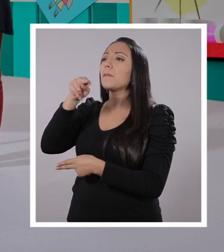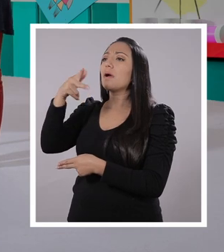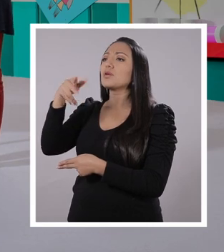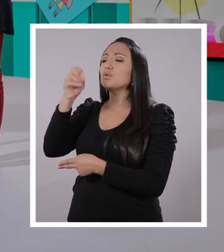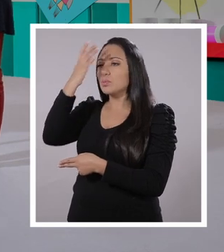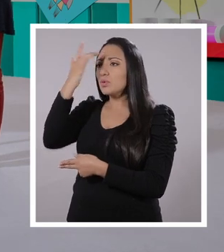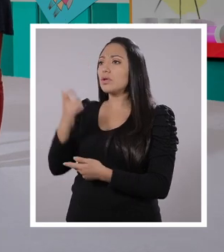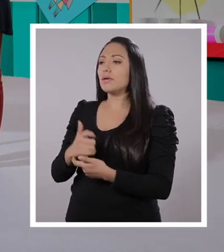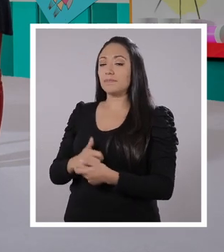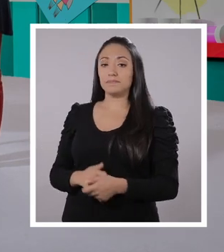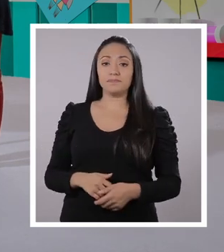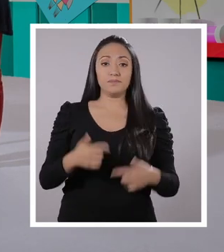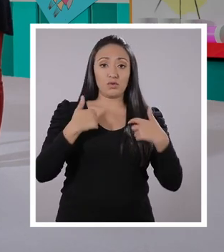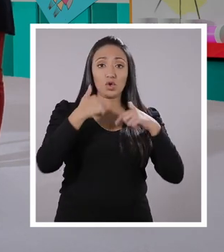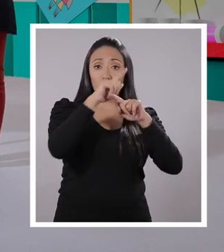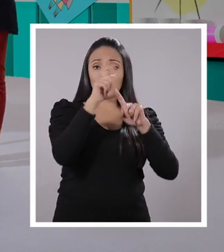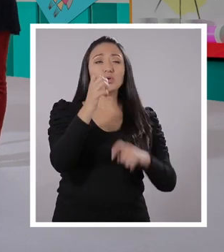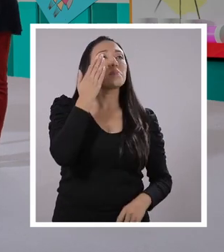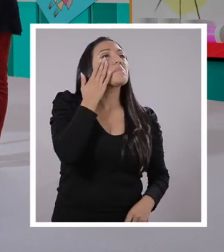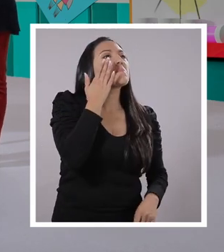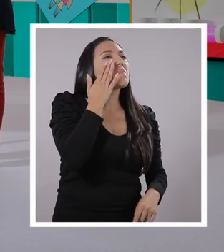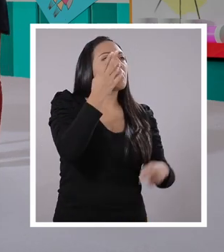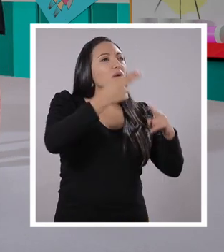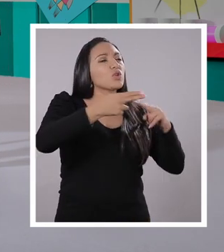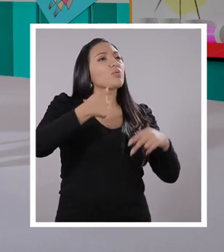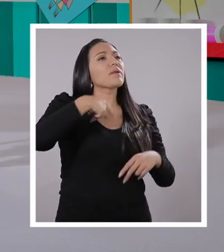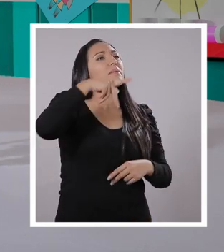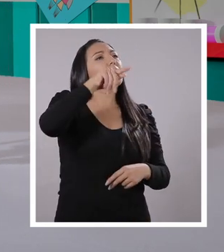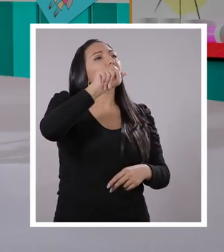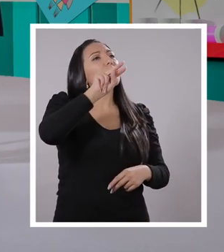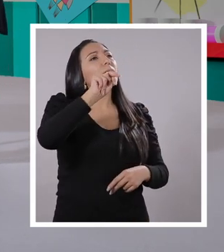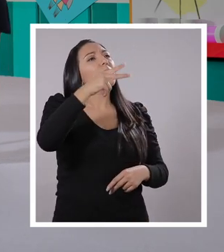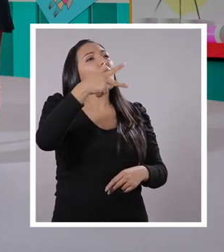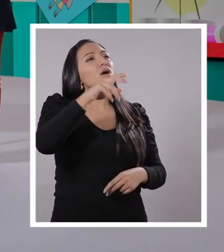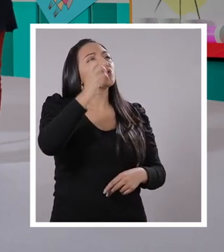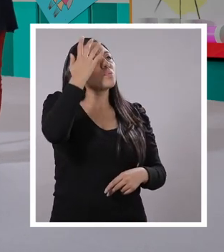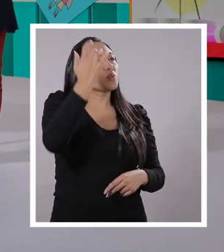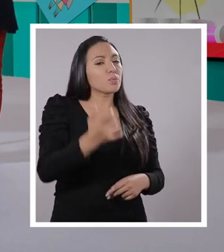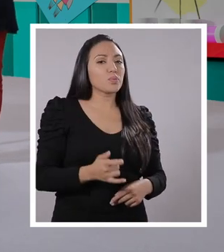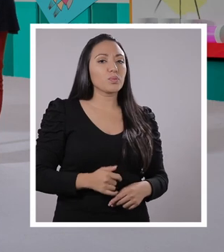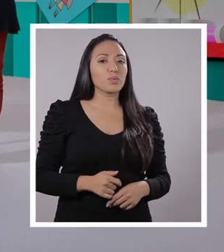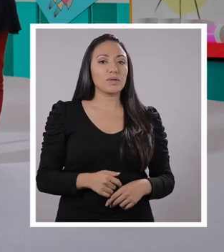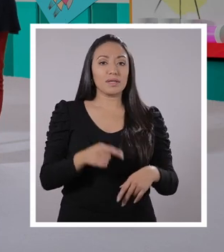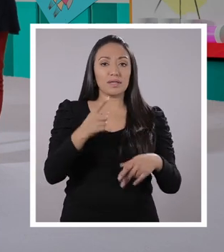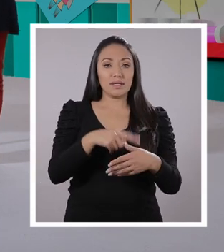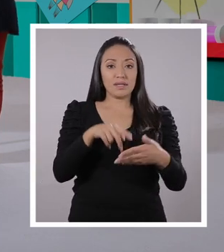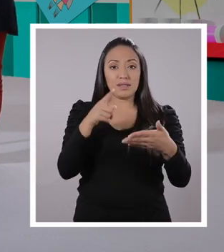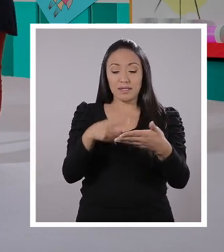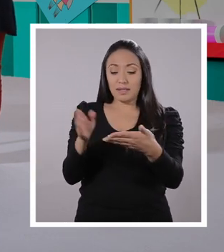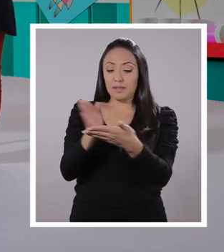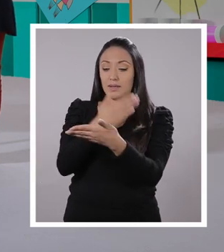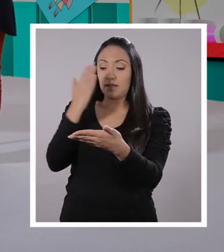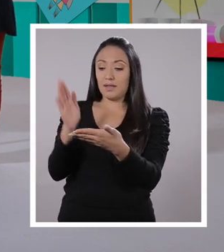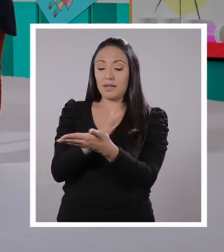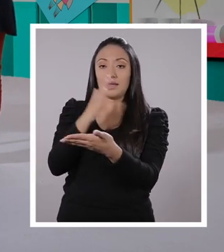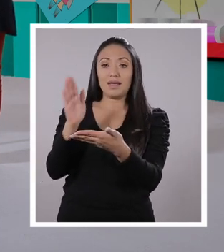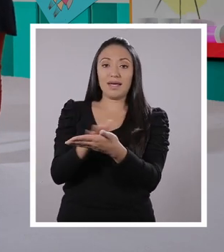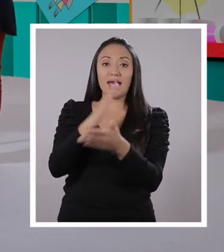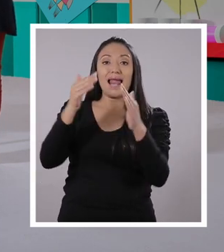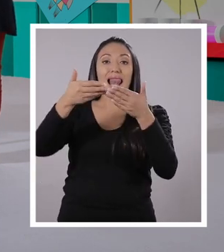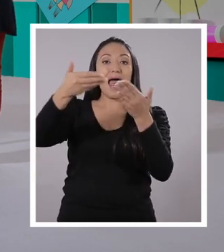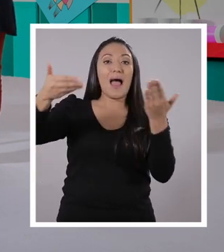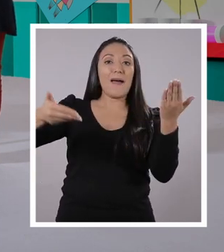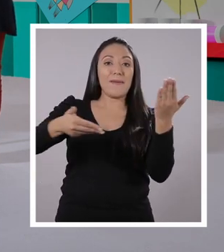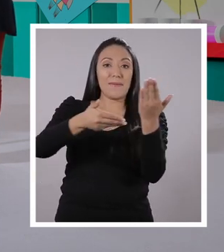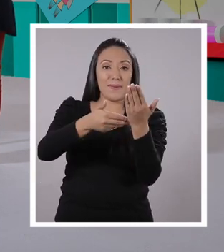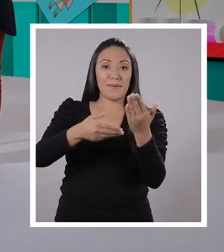Pancho, ¿en honor a quién llevas tu nombre? Oh, Pancho. Yo le pregunté a mamá, mamá, ¿por qué me puso Pancho? Y mamá me dijo, por hijito